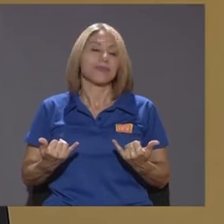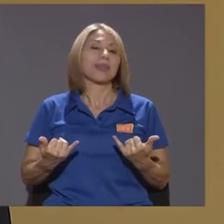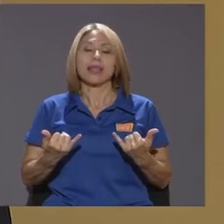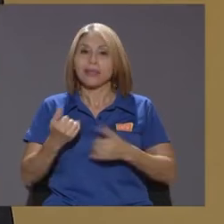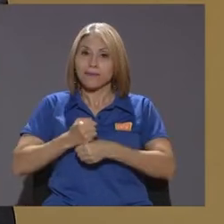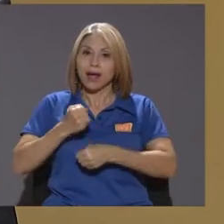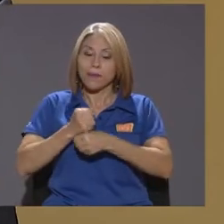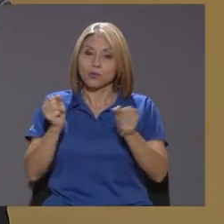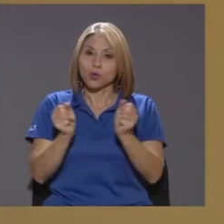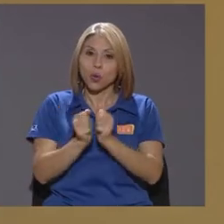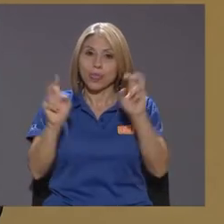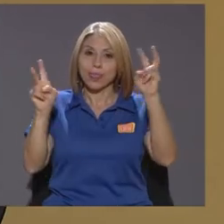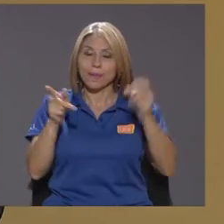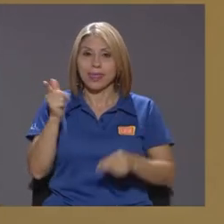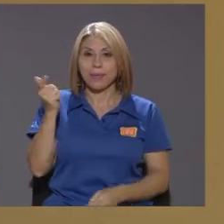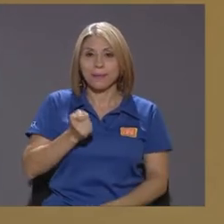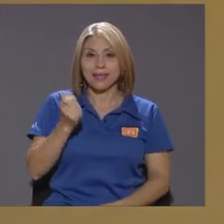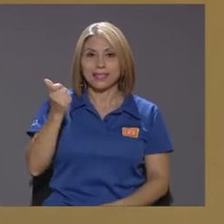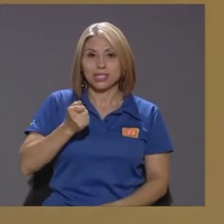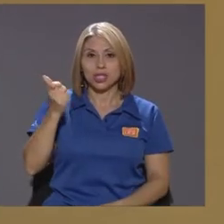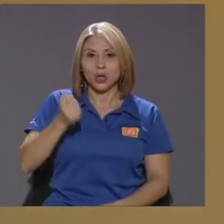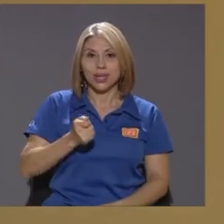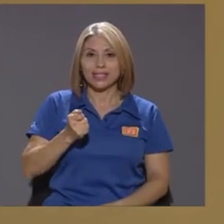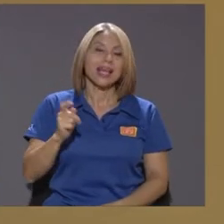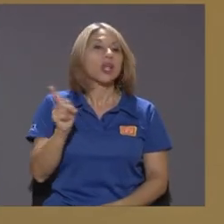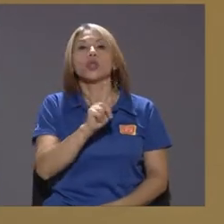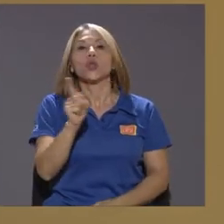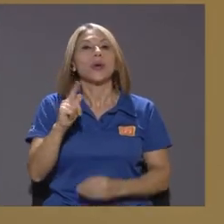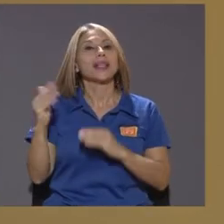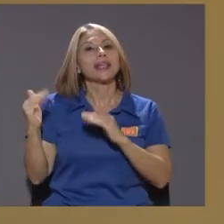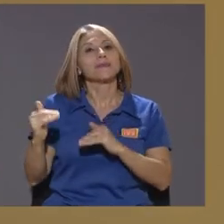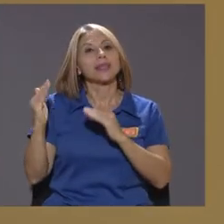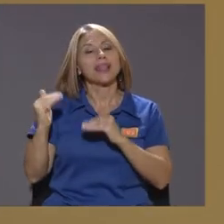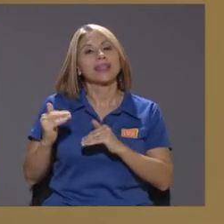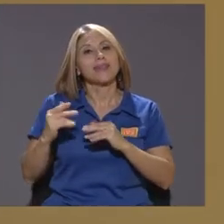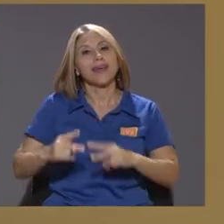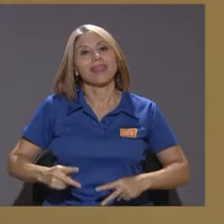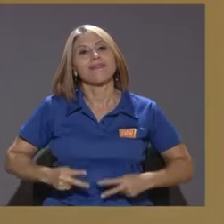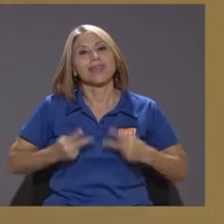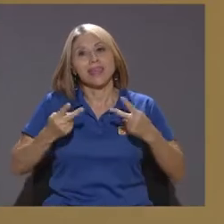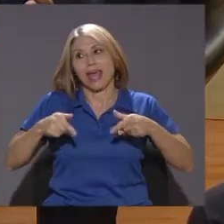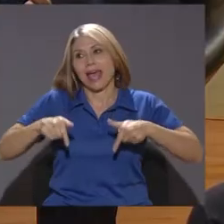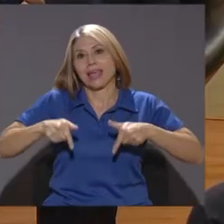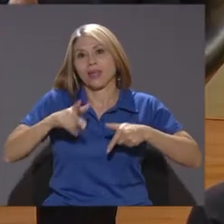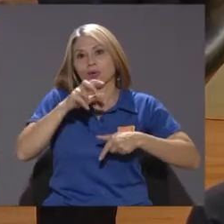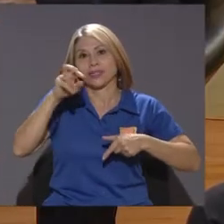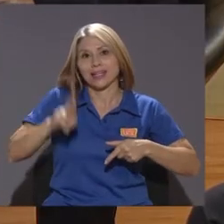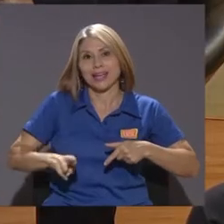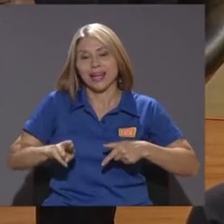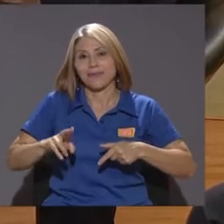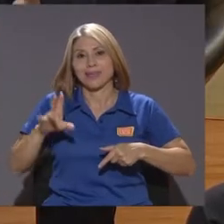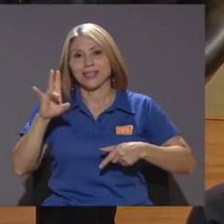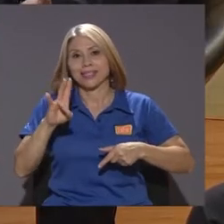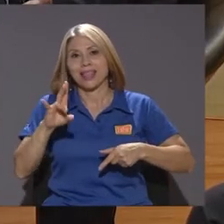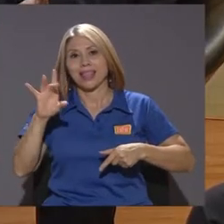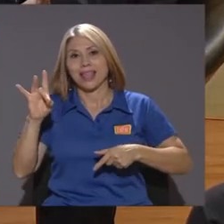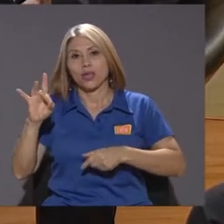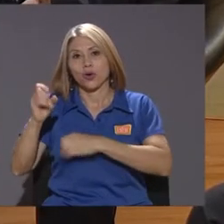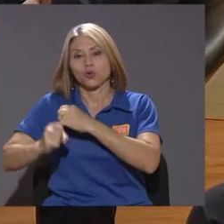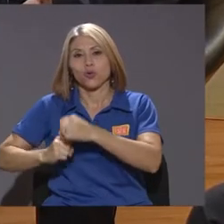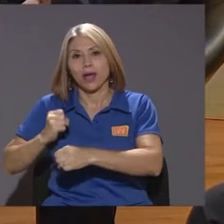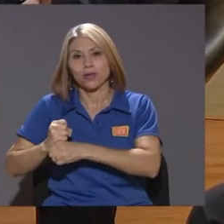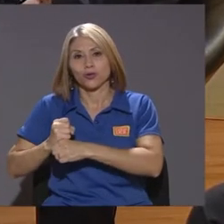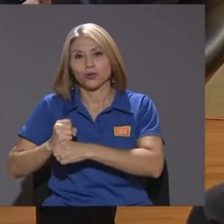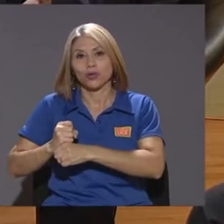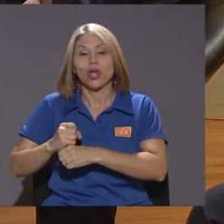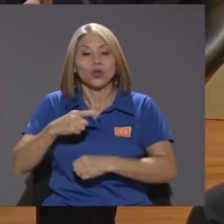pensiones no es la expectativa de vida en la SER que en Costa Rica anda alrededor de los 78 años sino la expectativa de vida de alguien que cumple 65